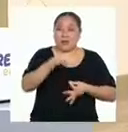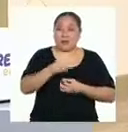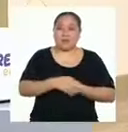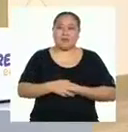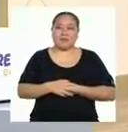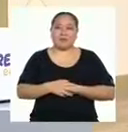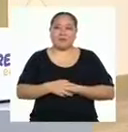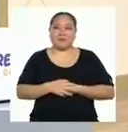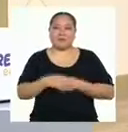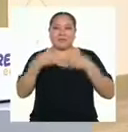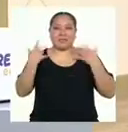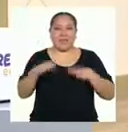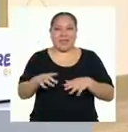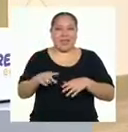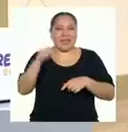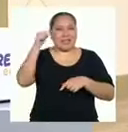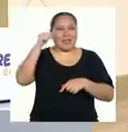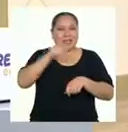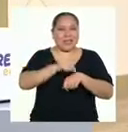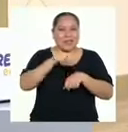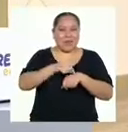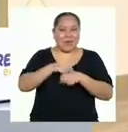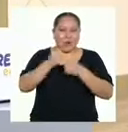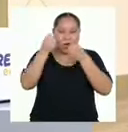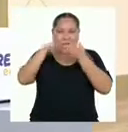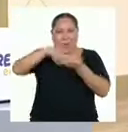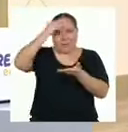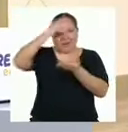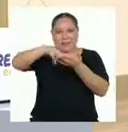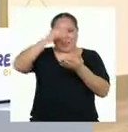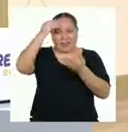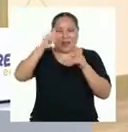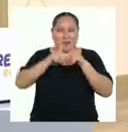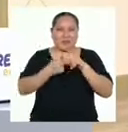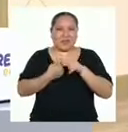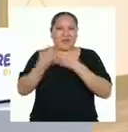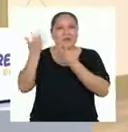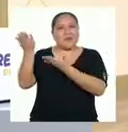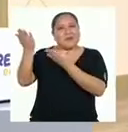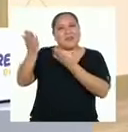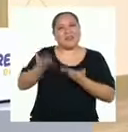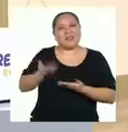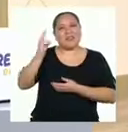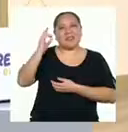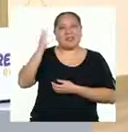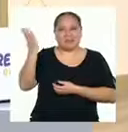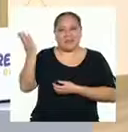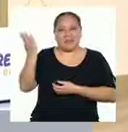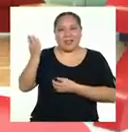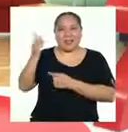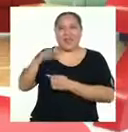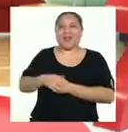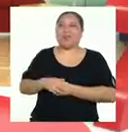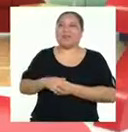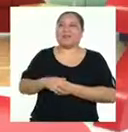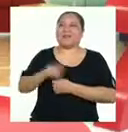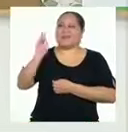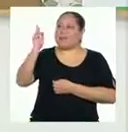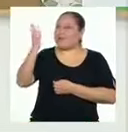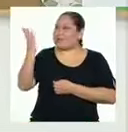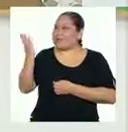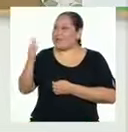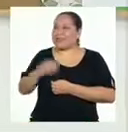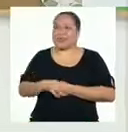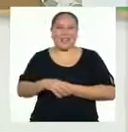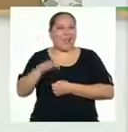Nos ponemos en modo aprendizaje y empezamos. ¡Démosle una bienvenida a nuestra invitada de hoy! ¿Profesora?